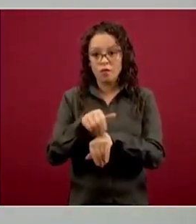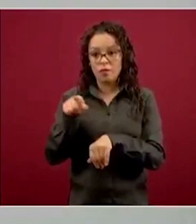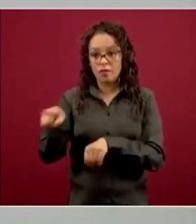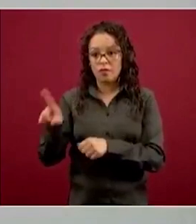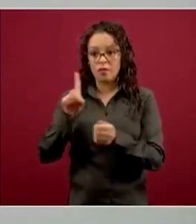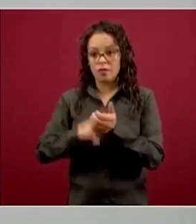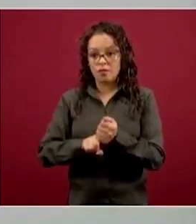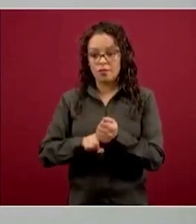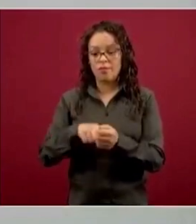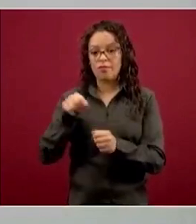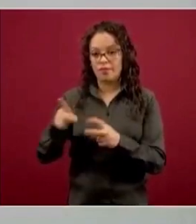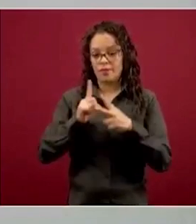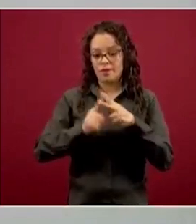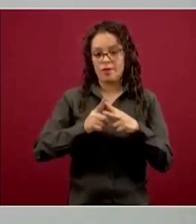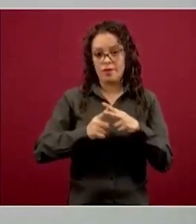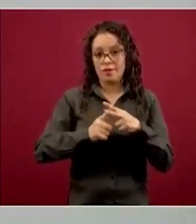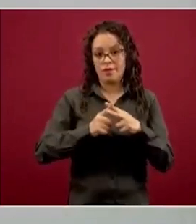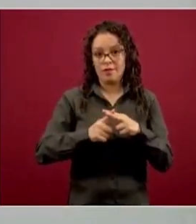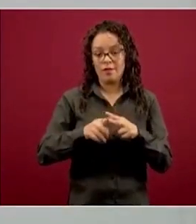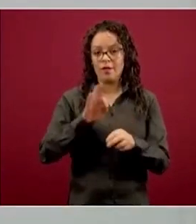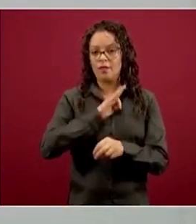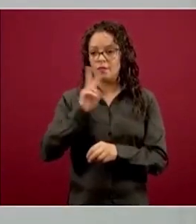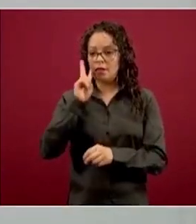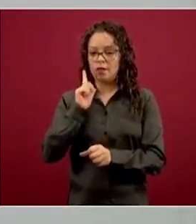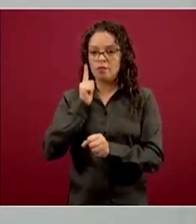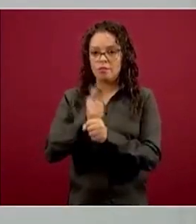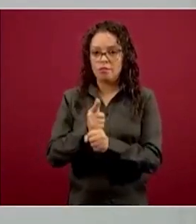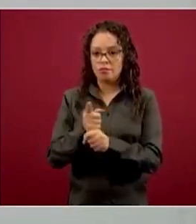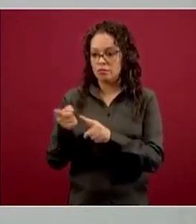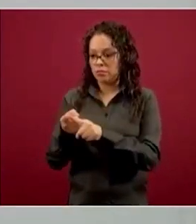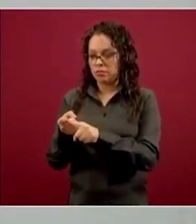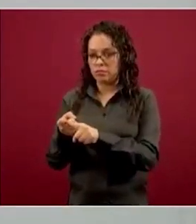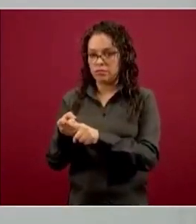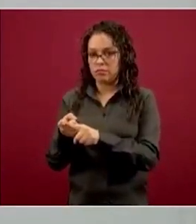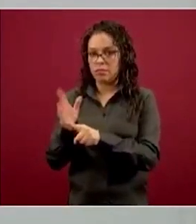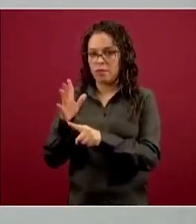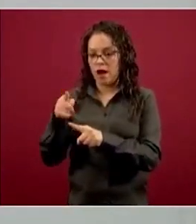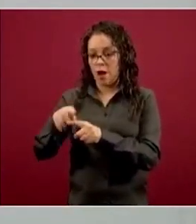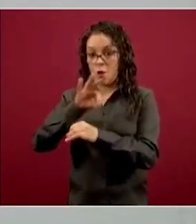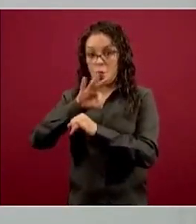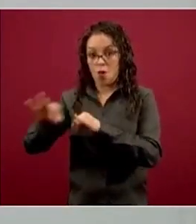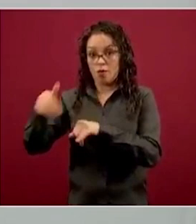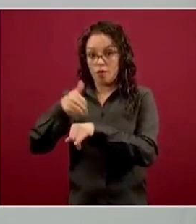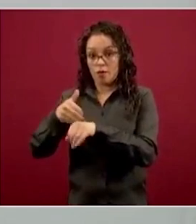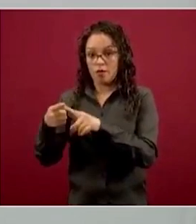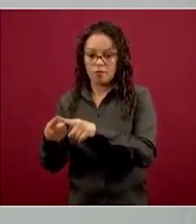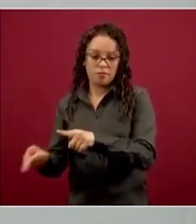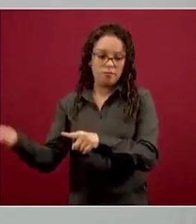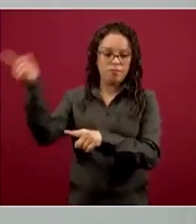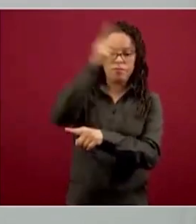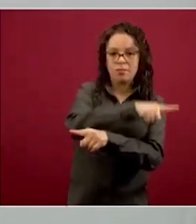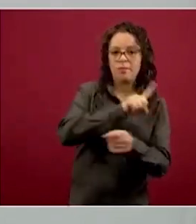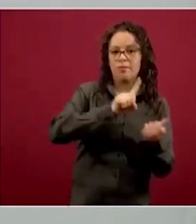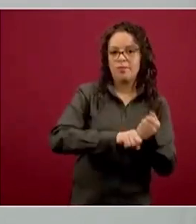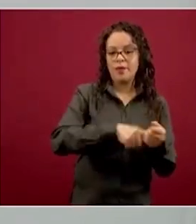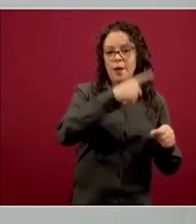con un algoritmo matemático puede verificar, más bien hace una operación, de tal forma que si